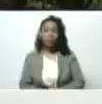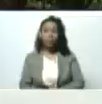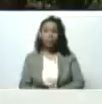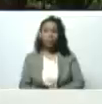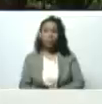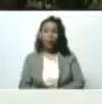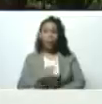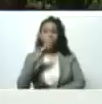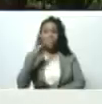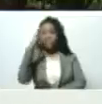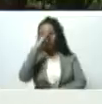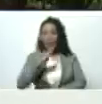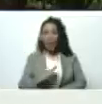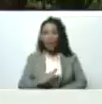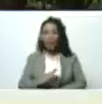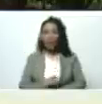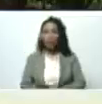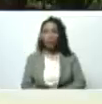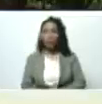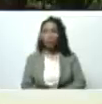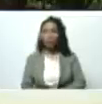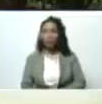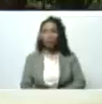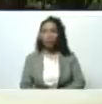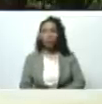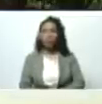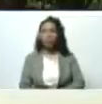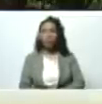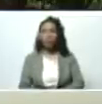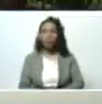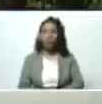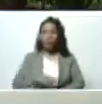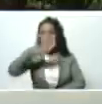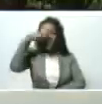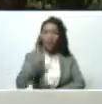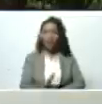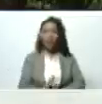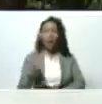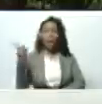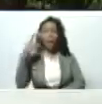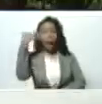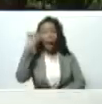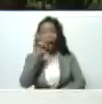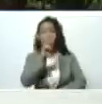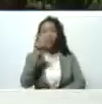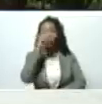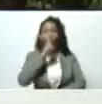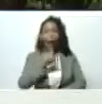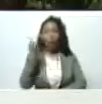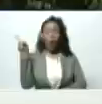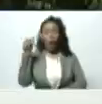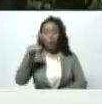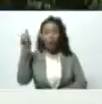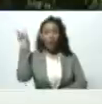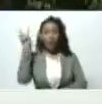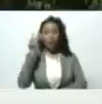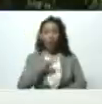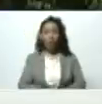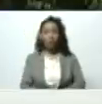brasilera ese compañero brasileño que tiene 20 brasileira que tiene 20 años en Venezuela